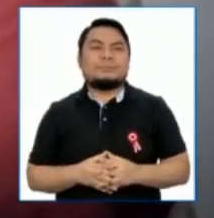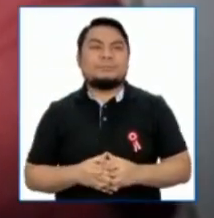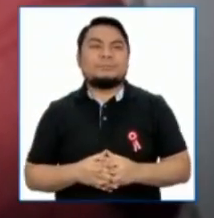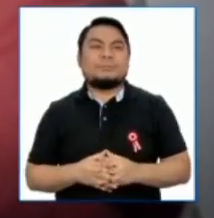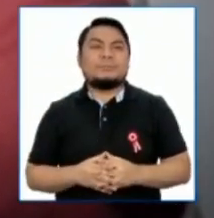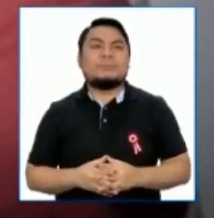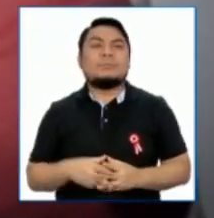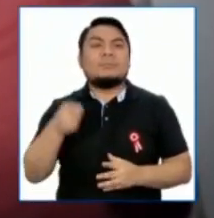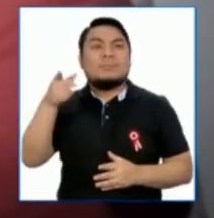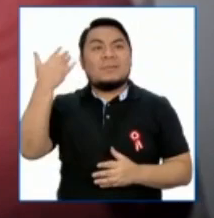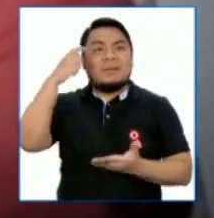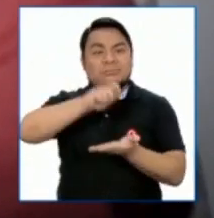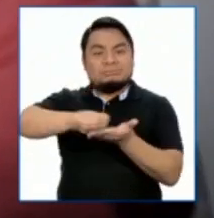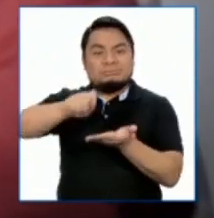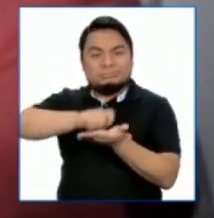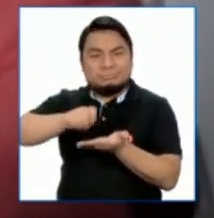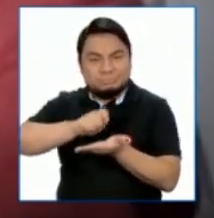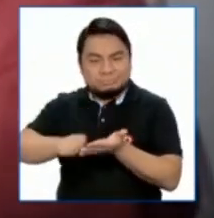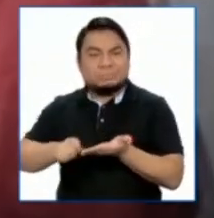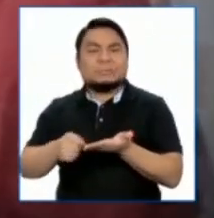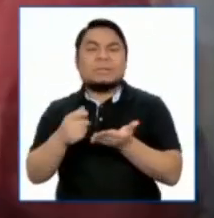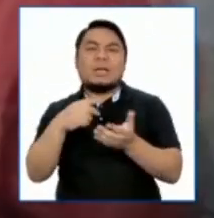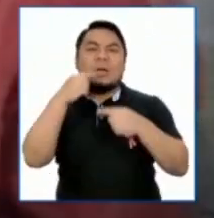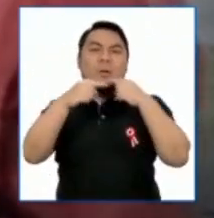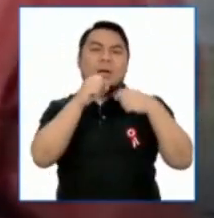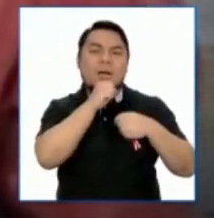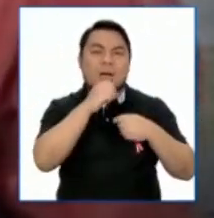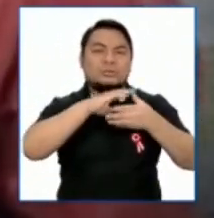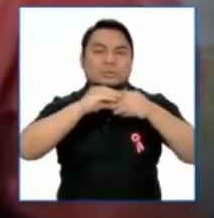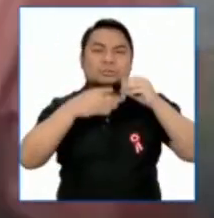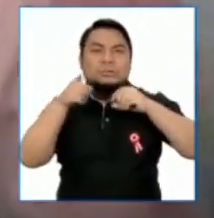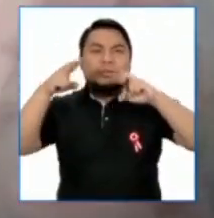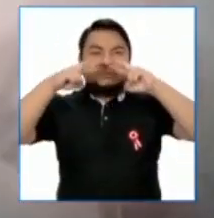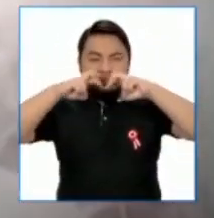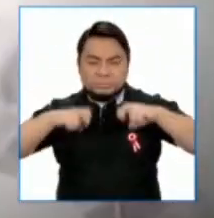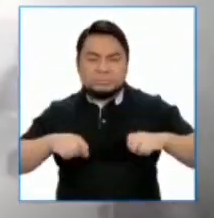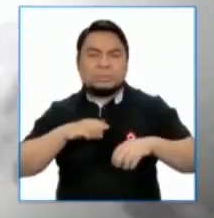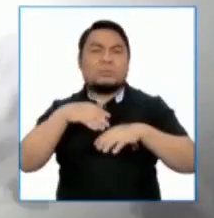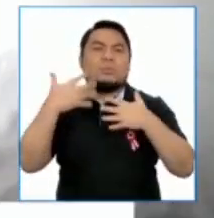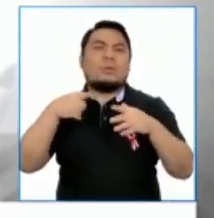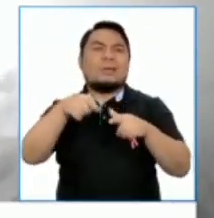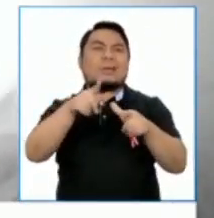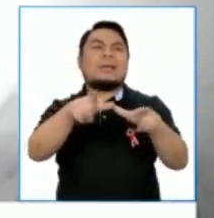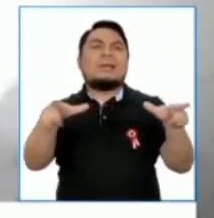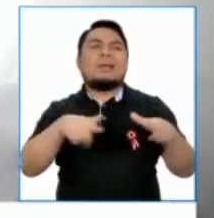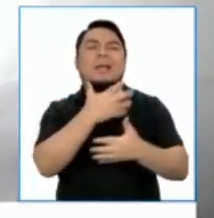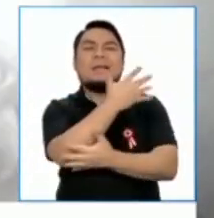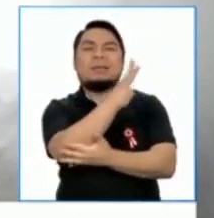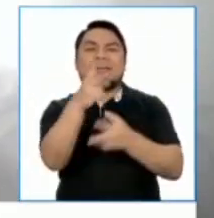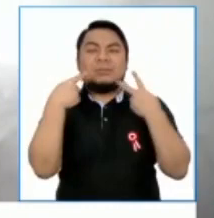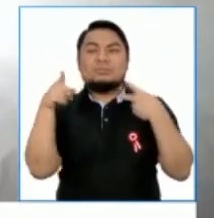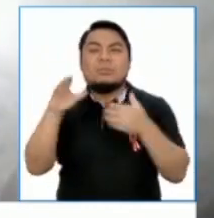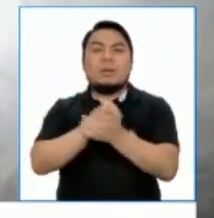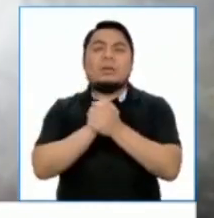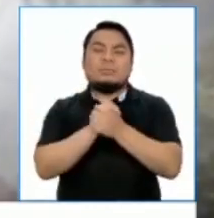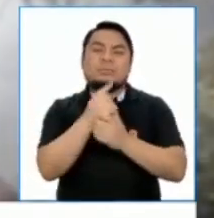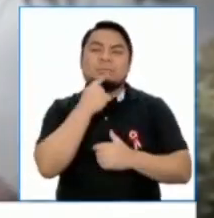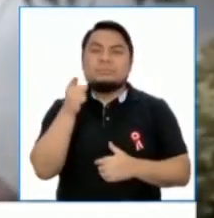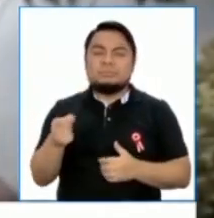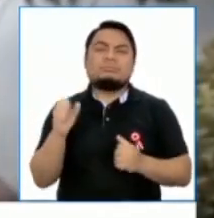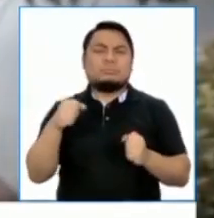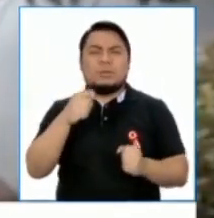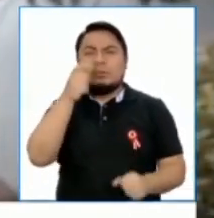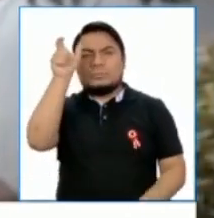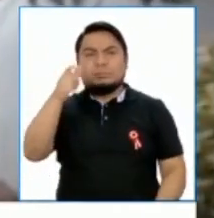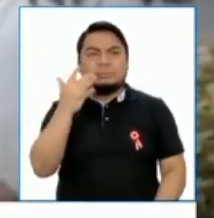Fue cronista, escritor, periodista y gran investigador del mundo de la Amazonía. Sus amigos lo describen como un